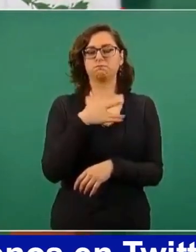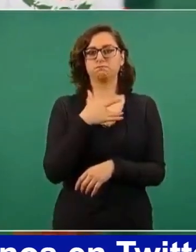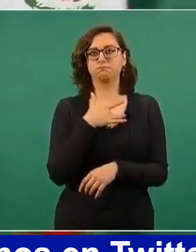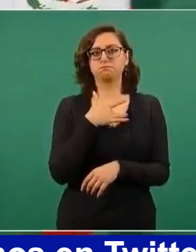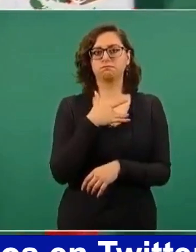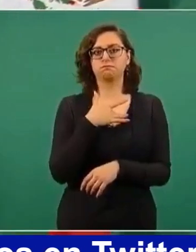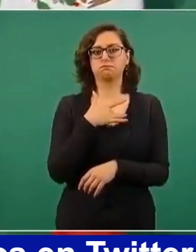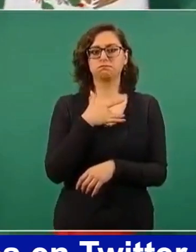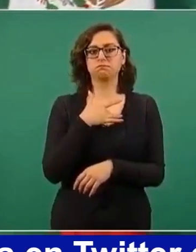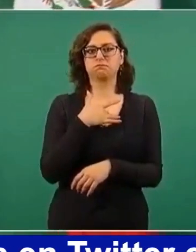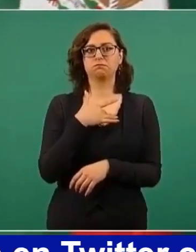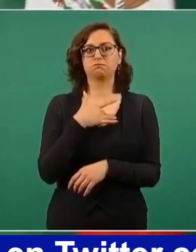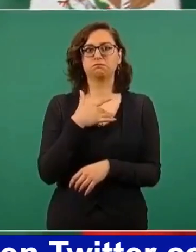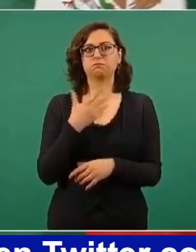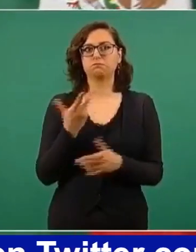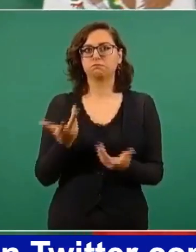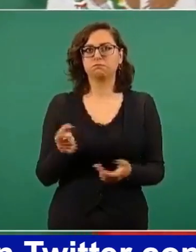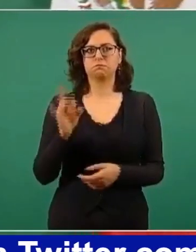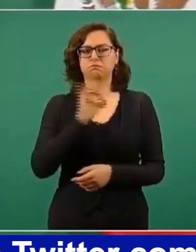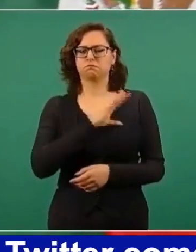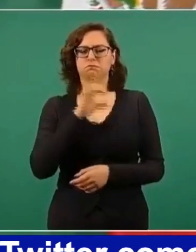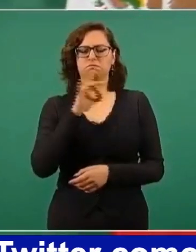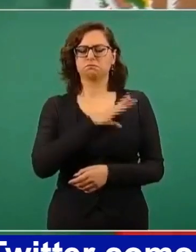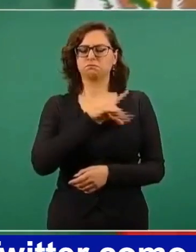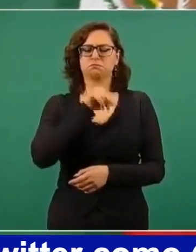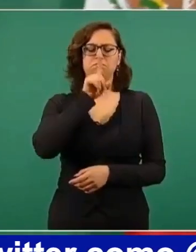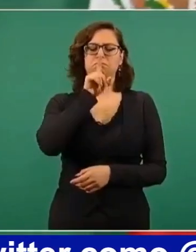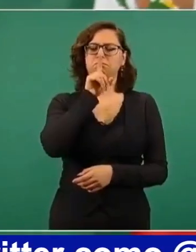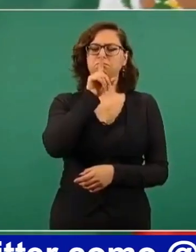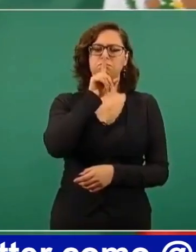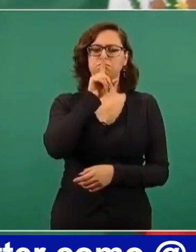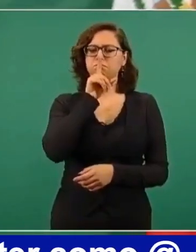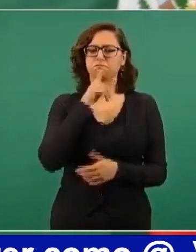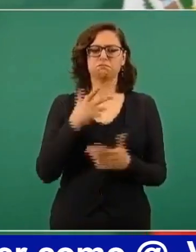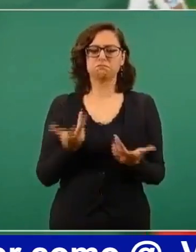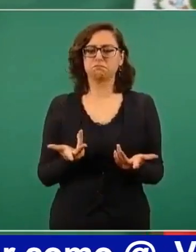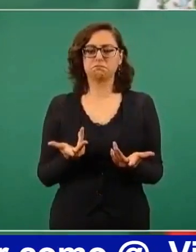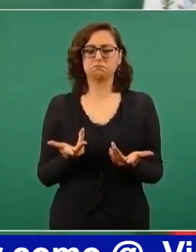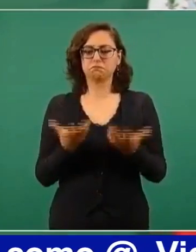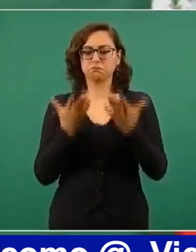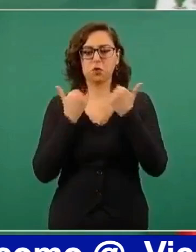temor, no hay nada que temer.